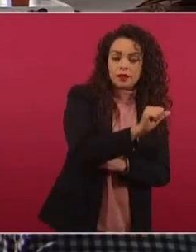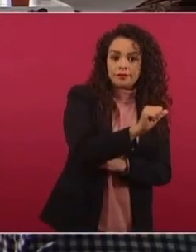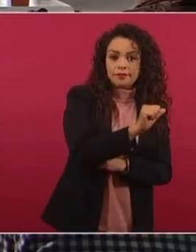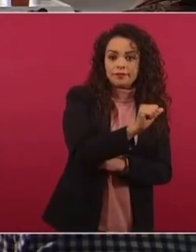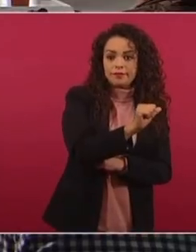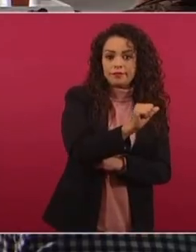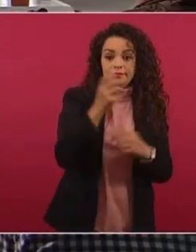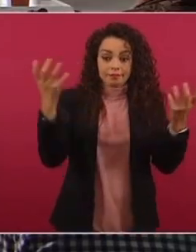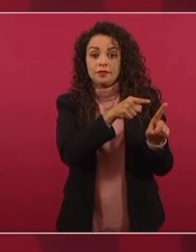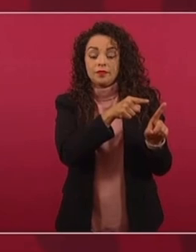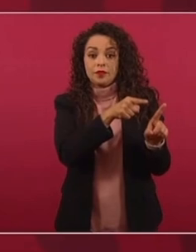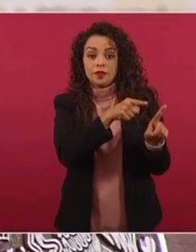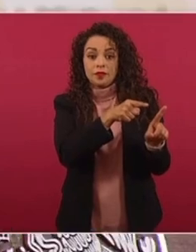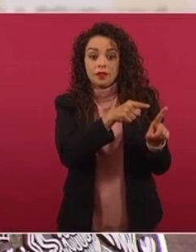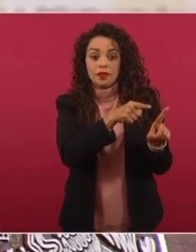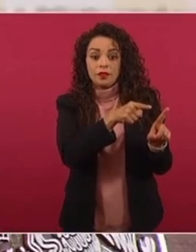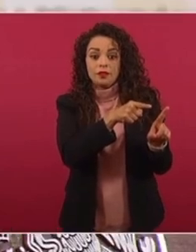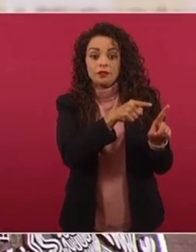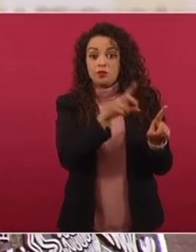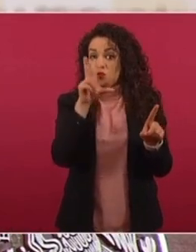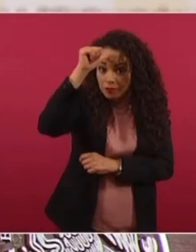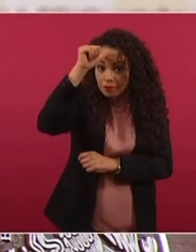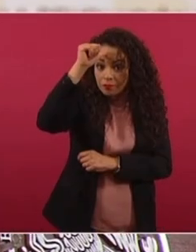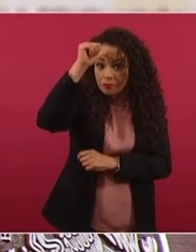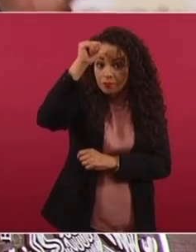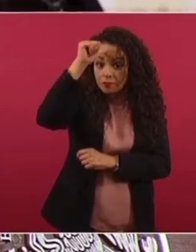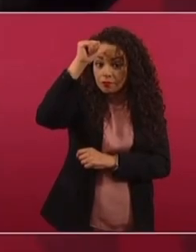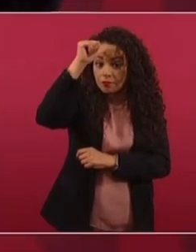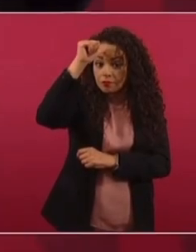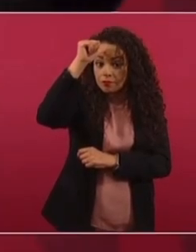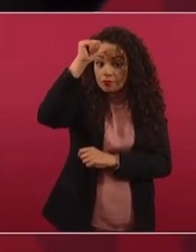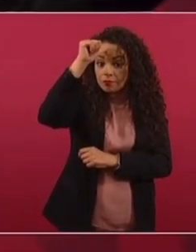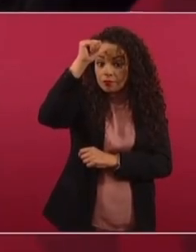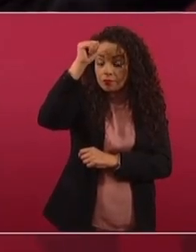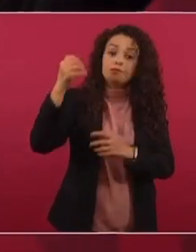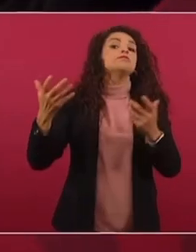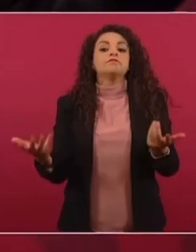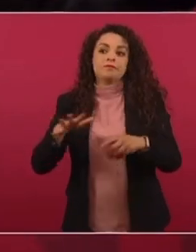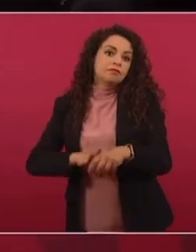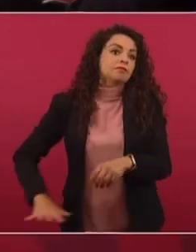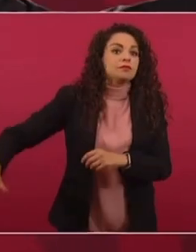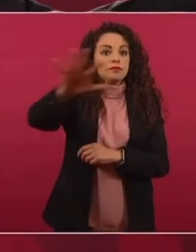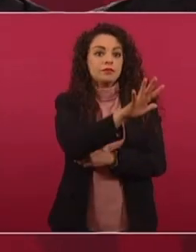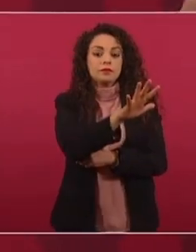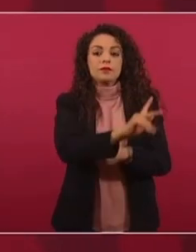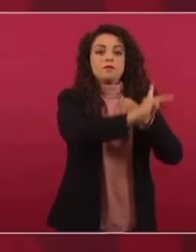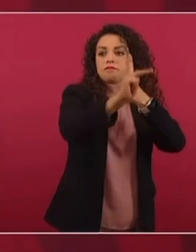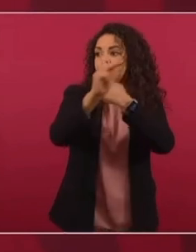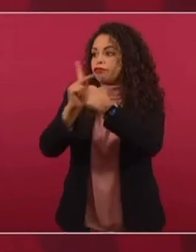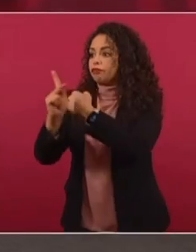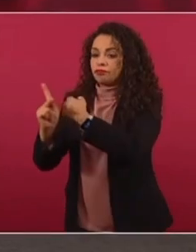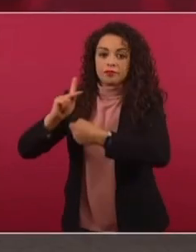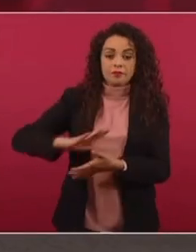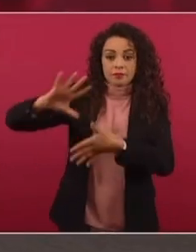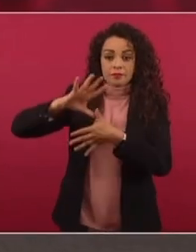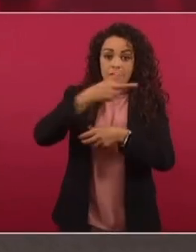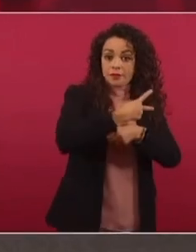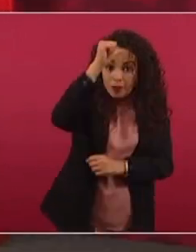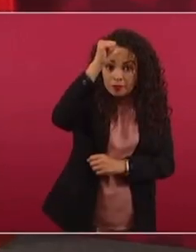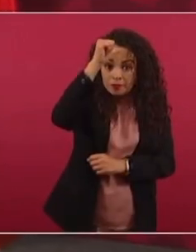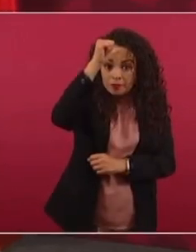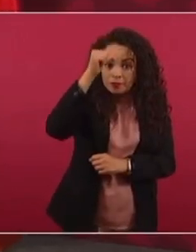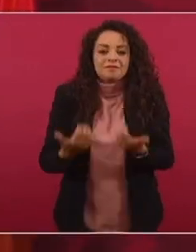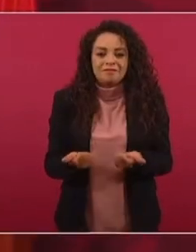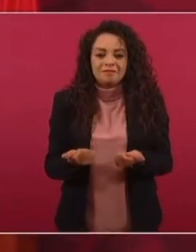América. Este senador demócrata se inconforma por la invitación que se haga a todos los pueblos y a todos los países de América, pues ya